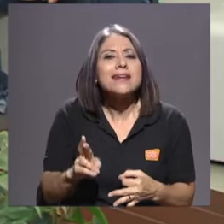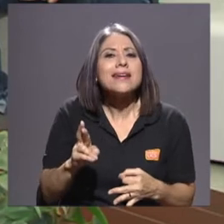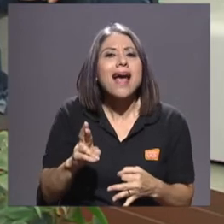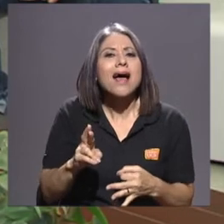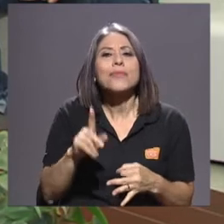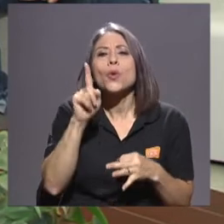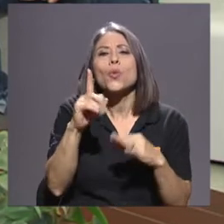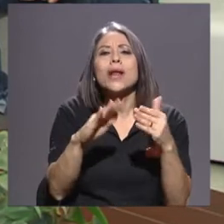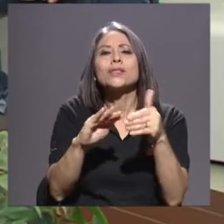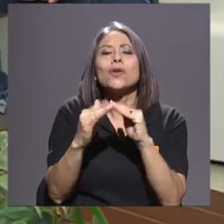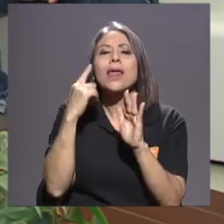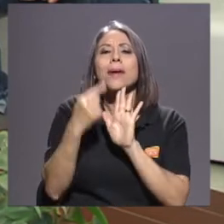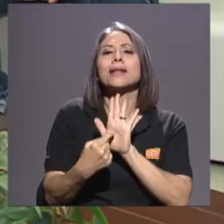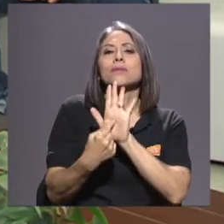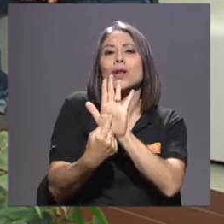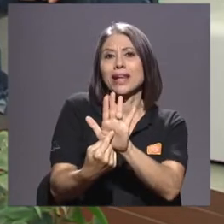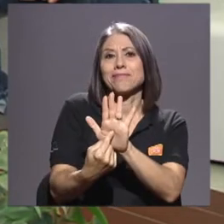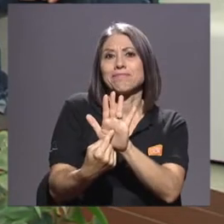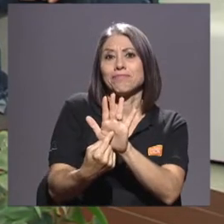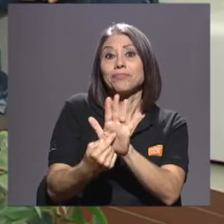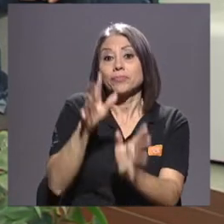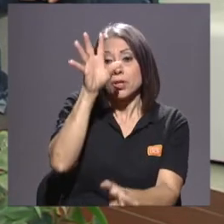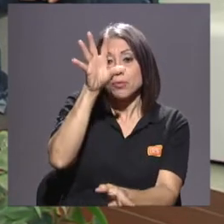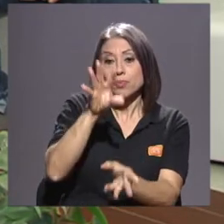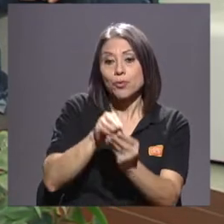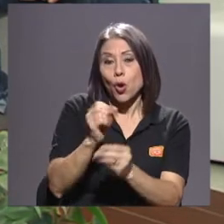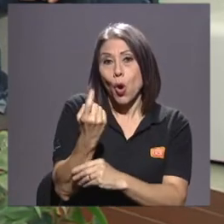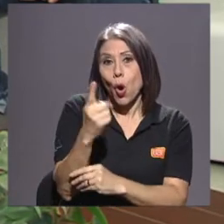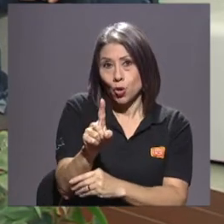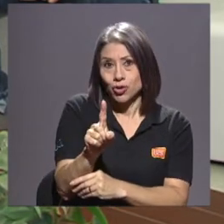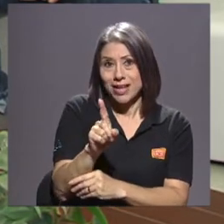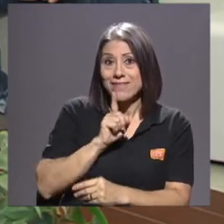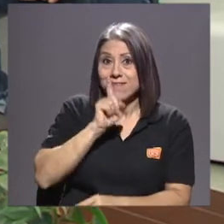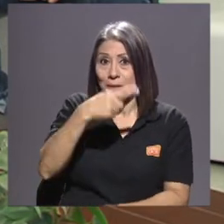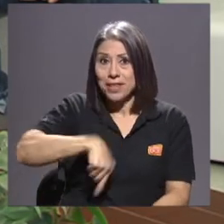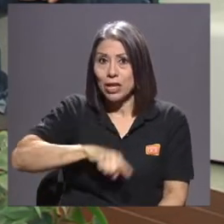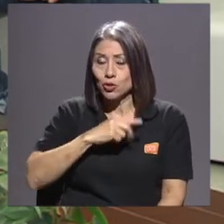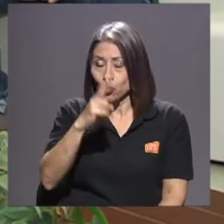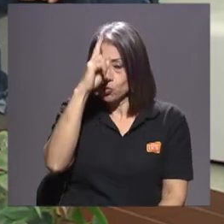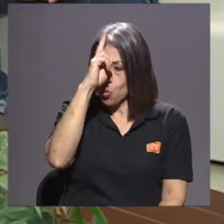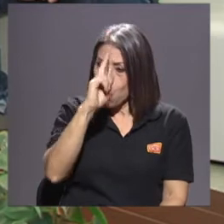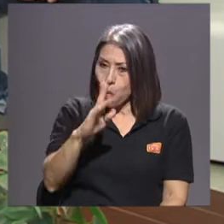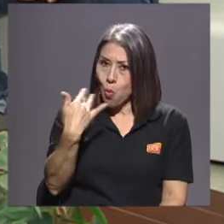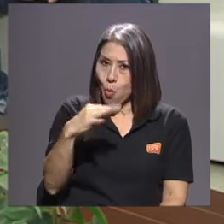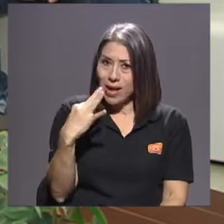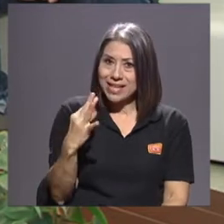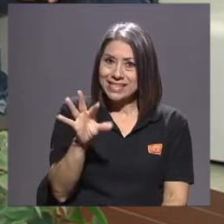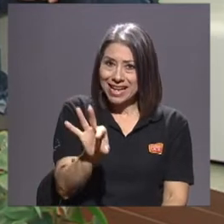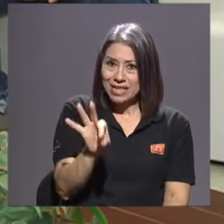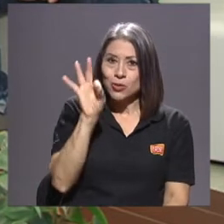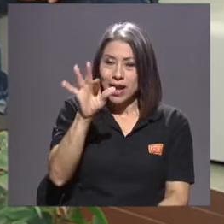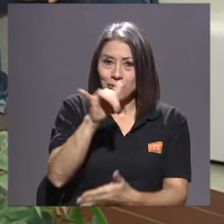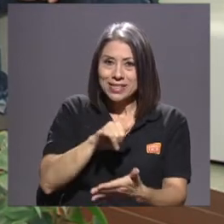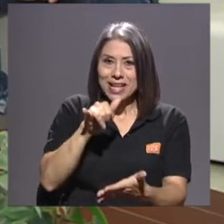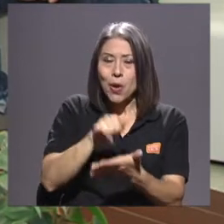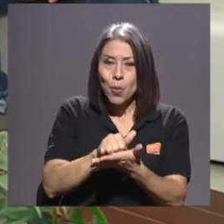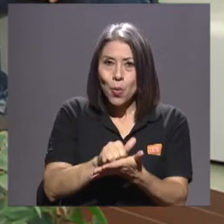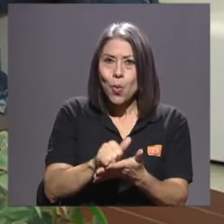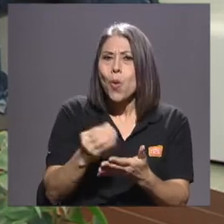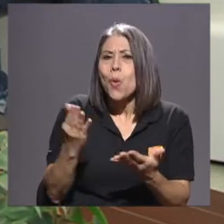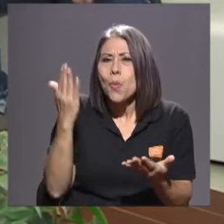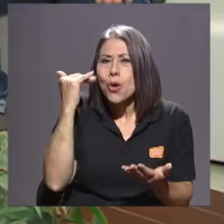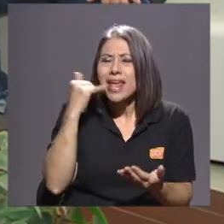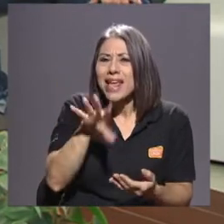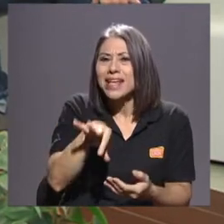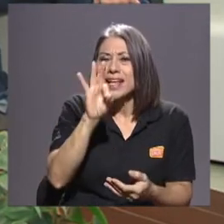han sido pocas realmente, y es un privilegio para nosotros que seamos seleccionados como una de esas ciudades. ¿De qué criterio surge